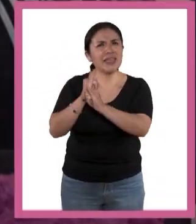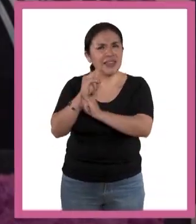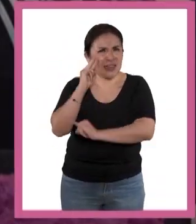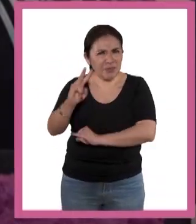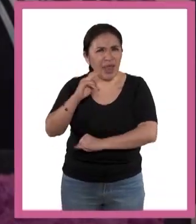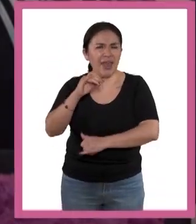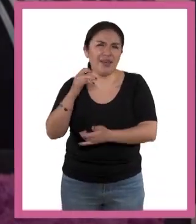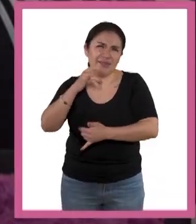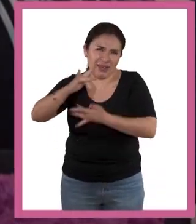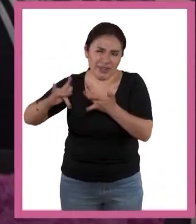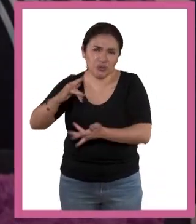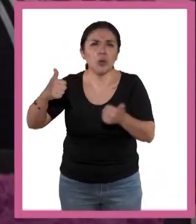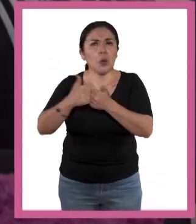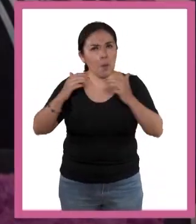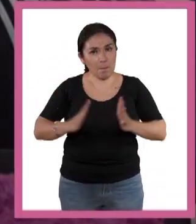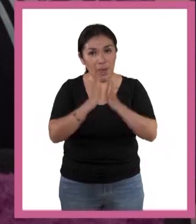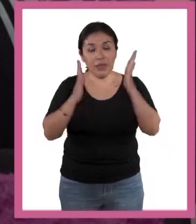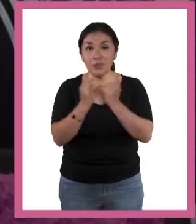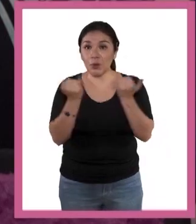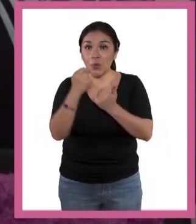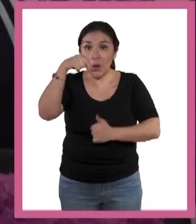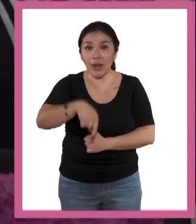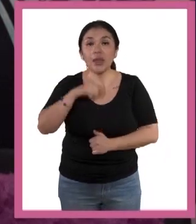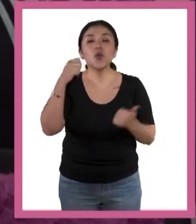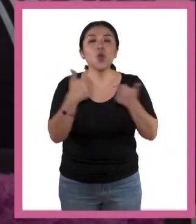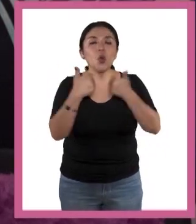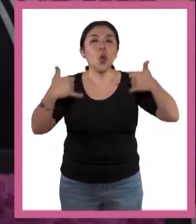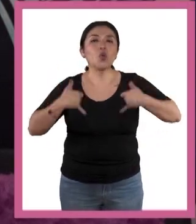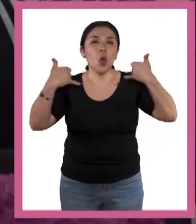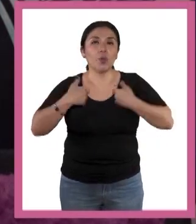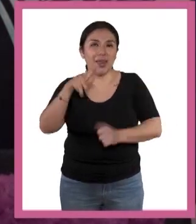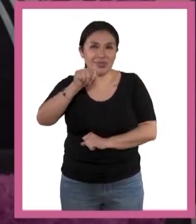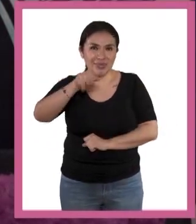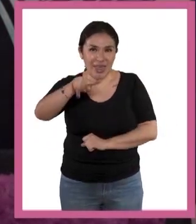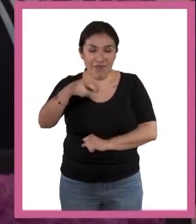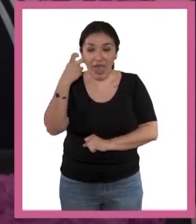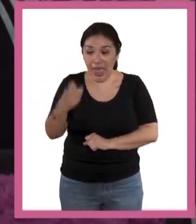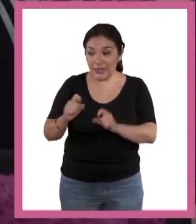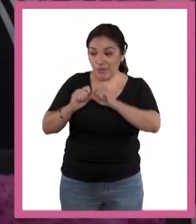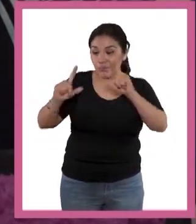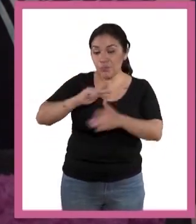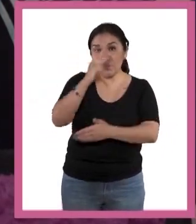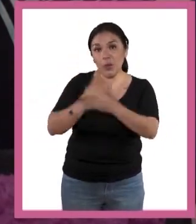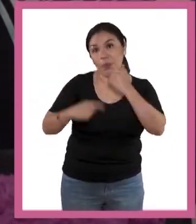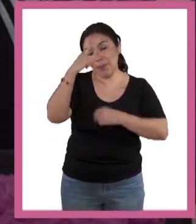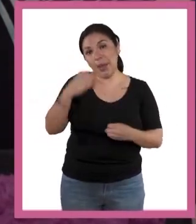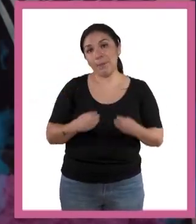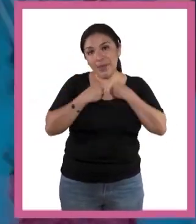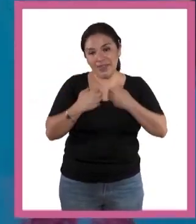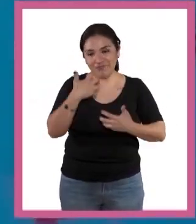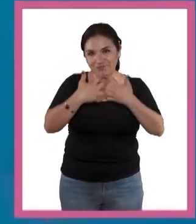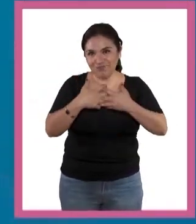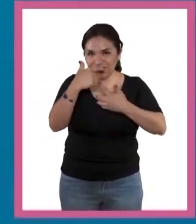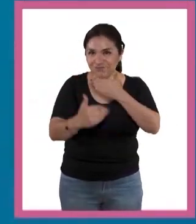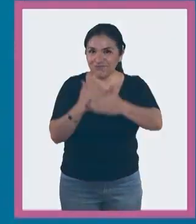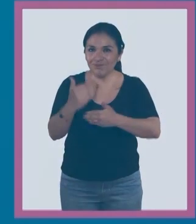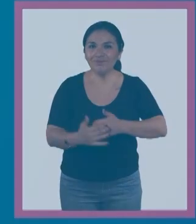sociales y participen también aquí, con Jóvenes en TV, con este programa de Vida Productiva.